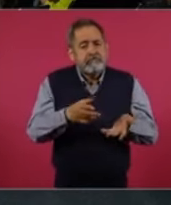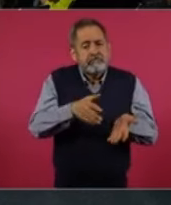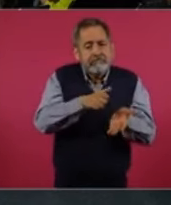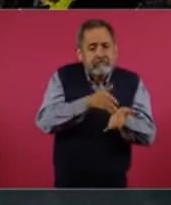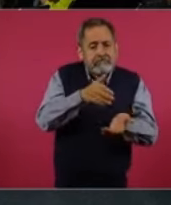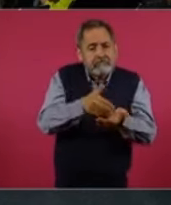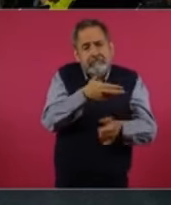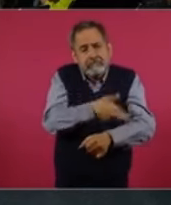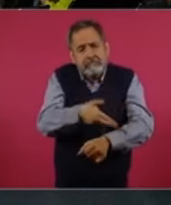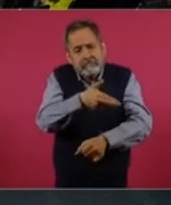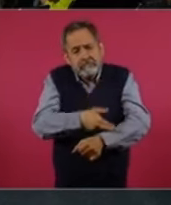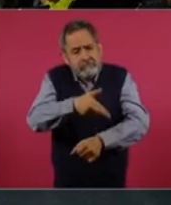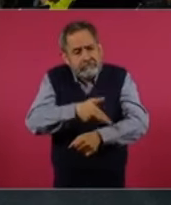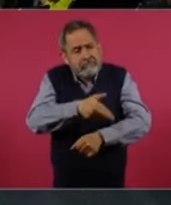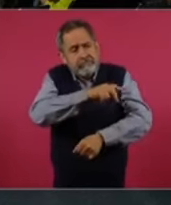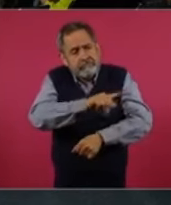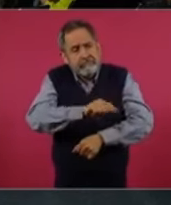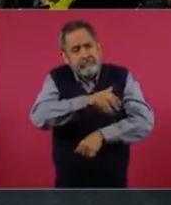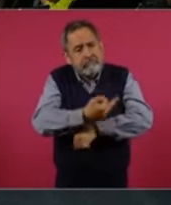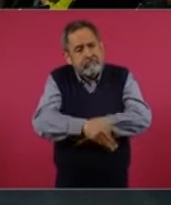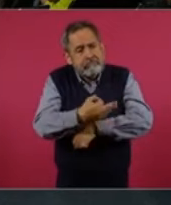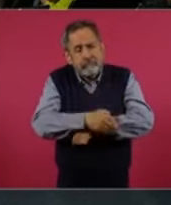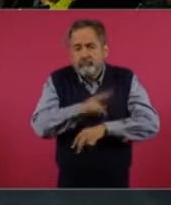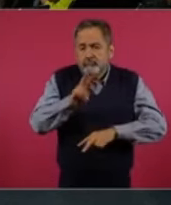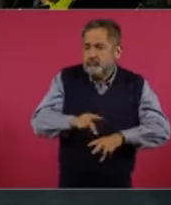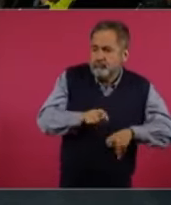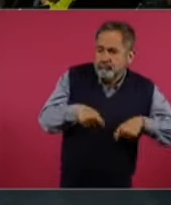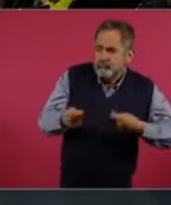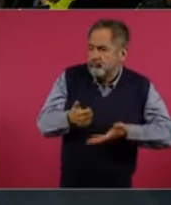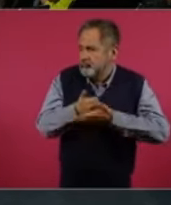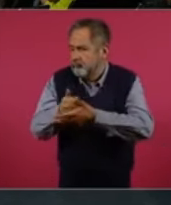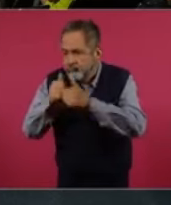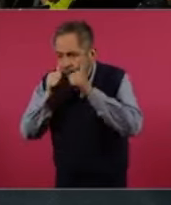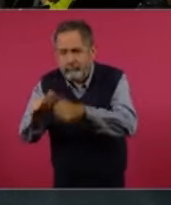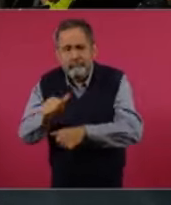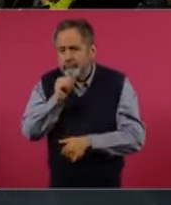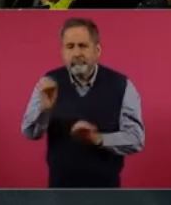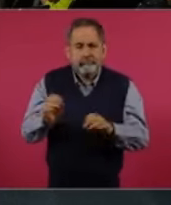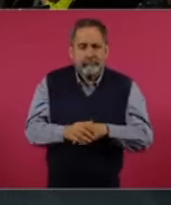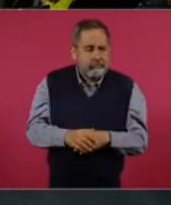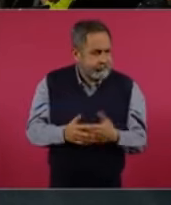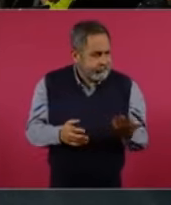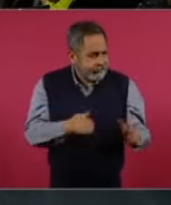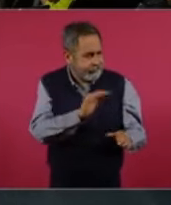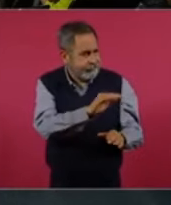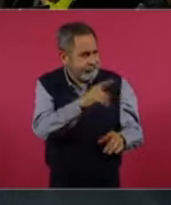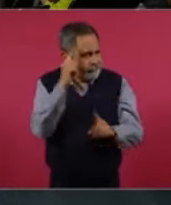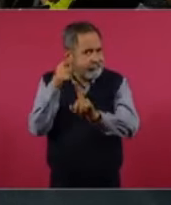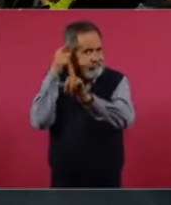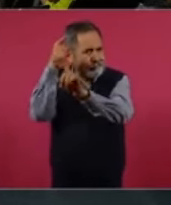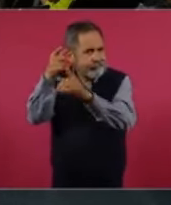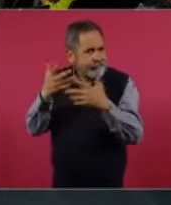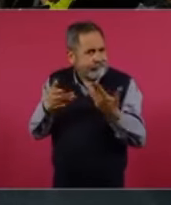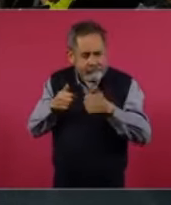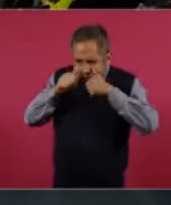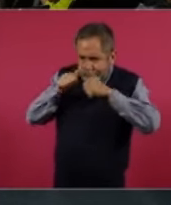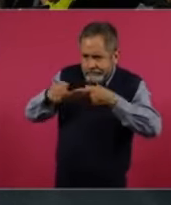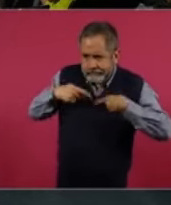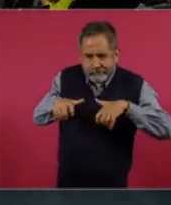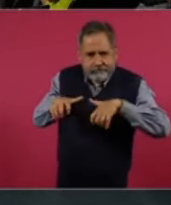y se les olvida de que tienen un fin, que es la atención